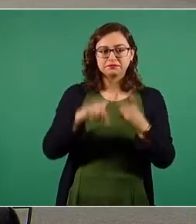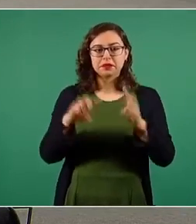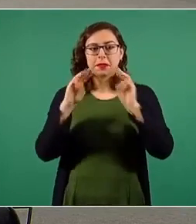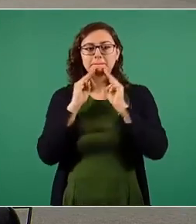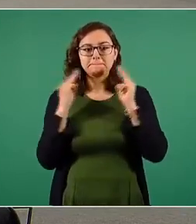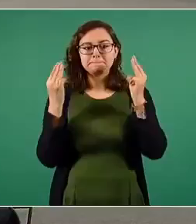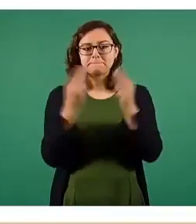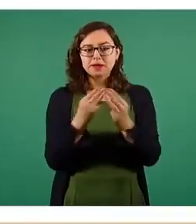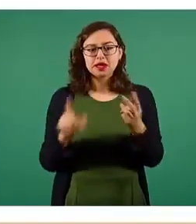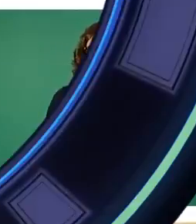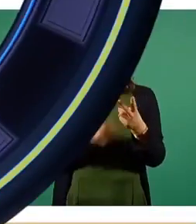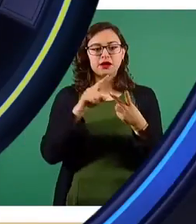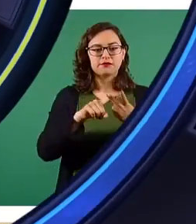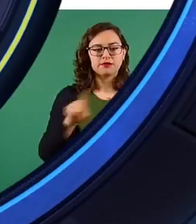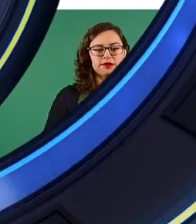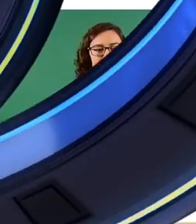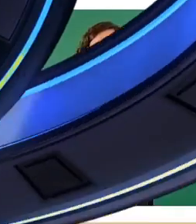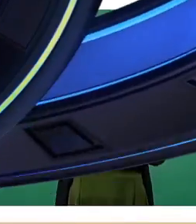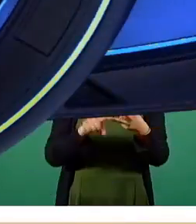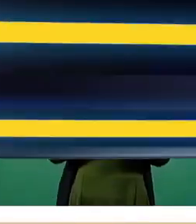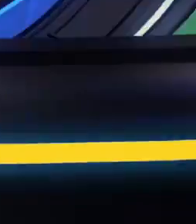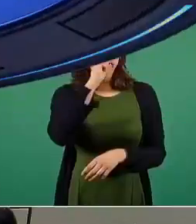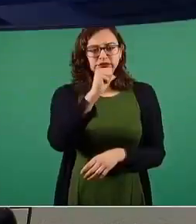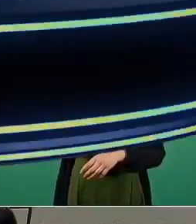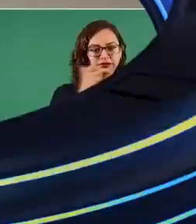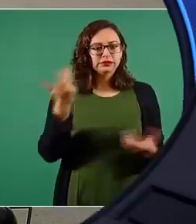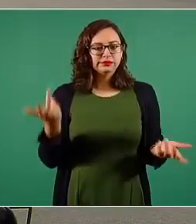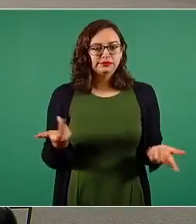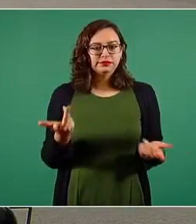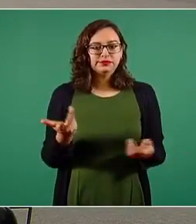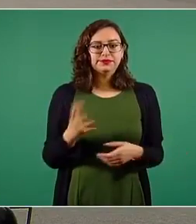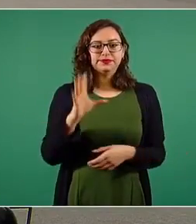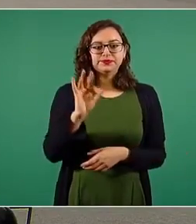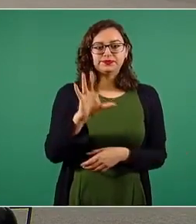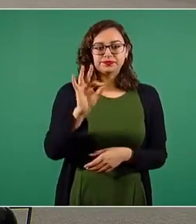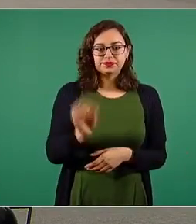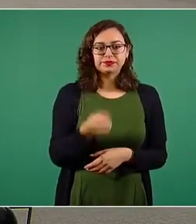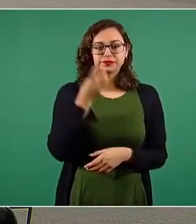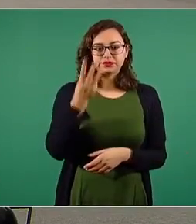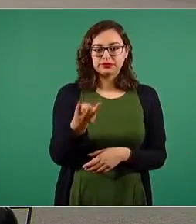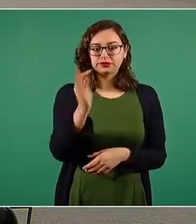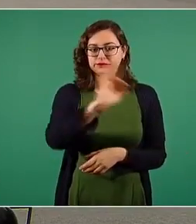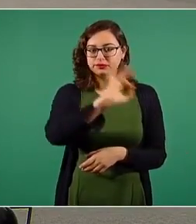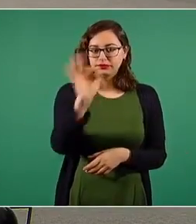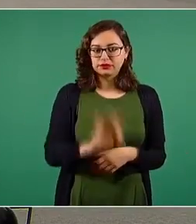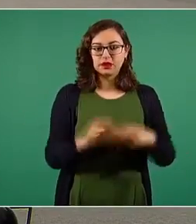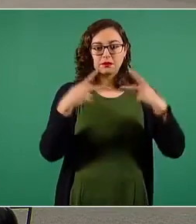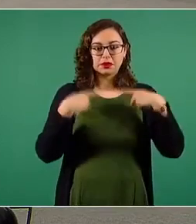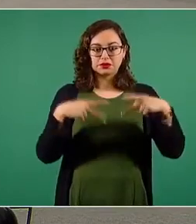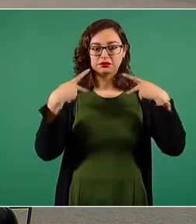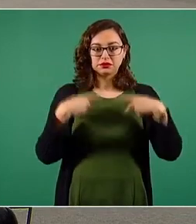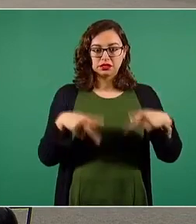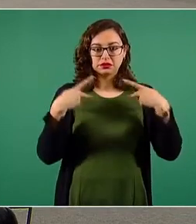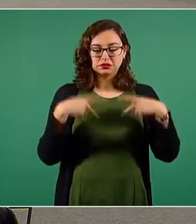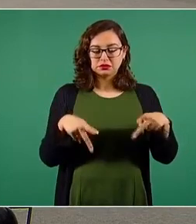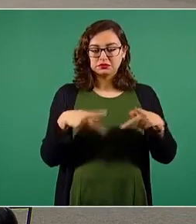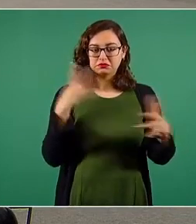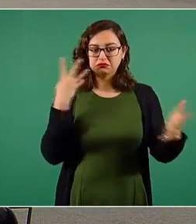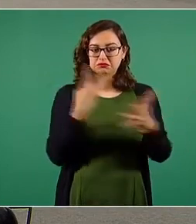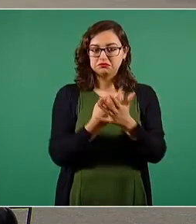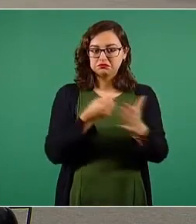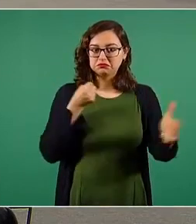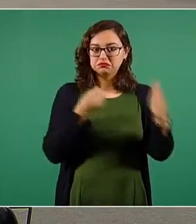43% de la población de presos. Son alrededor del 43% de las personas privadas de